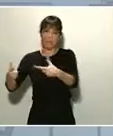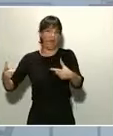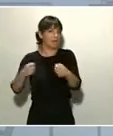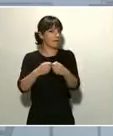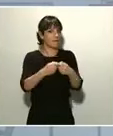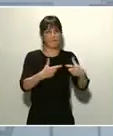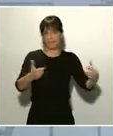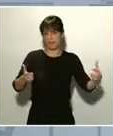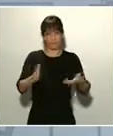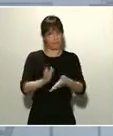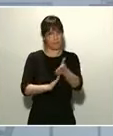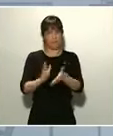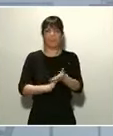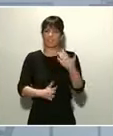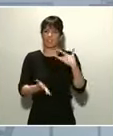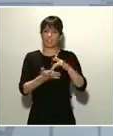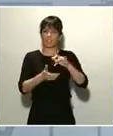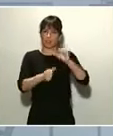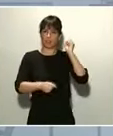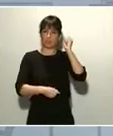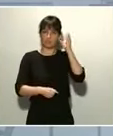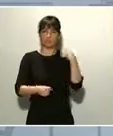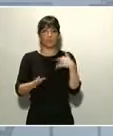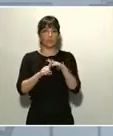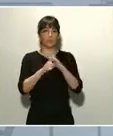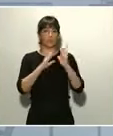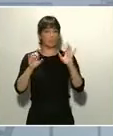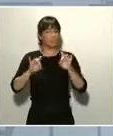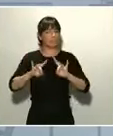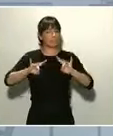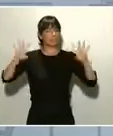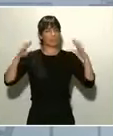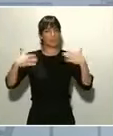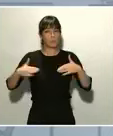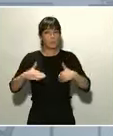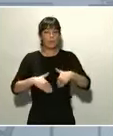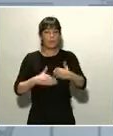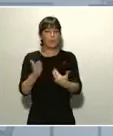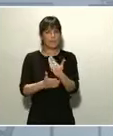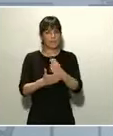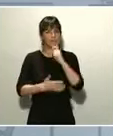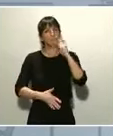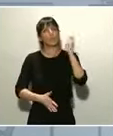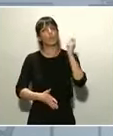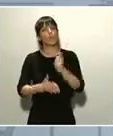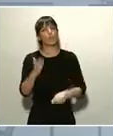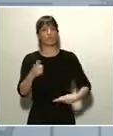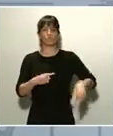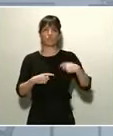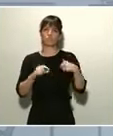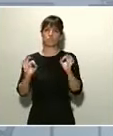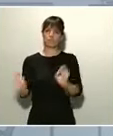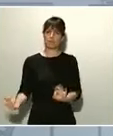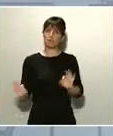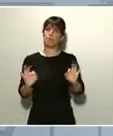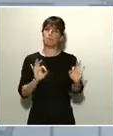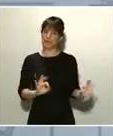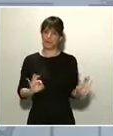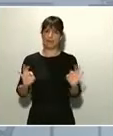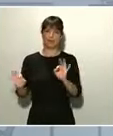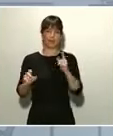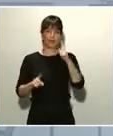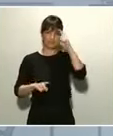estamos en un momento muy crítico y van a llegar días muy duros para los cuales nos tenemos que preparar desde el punto de vista psicológico